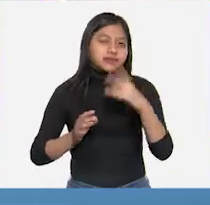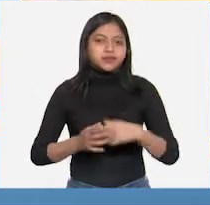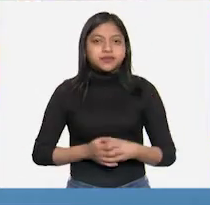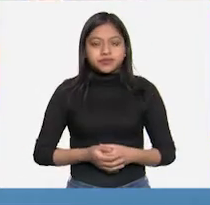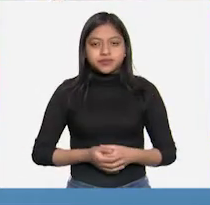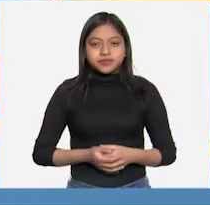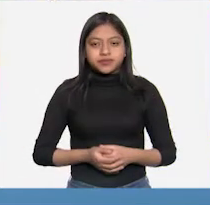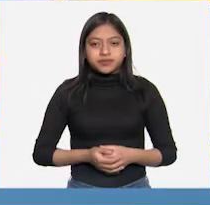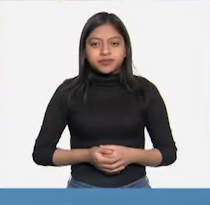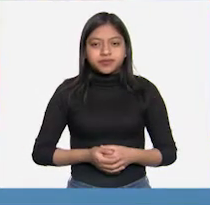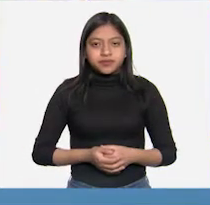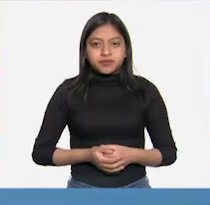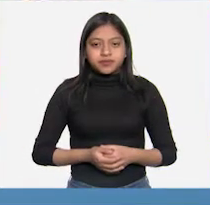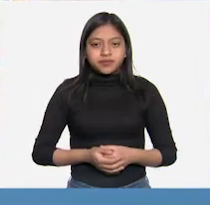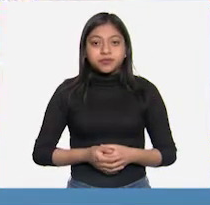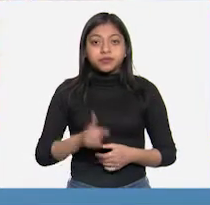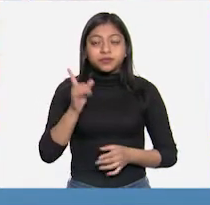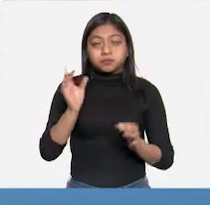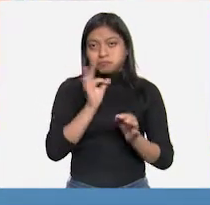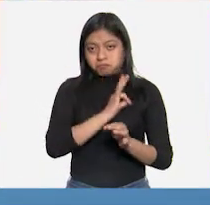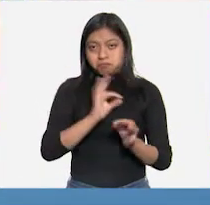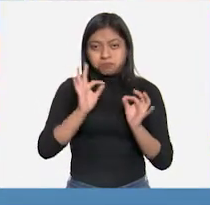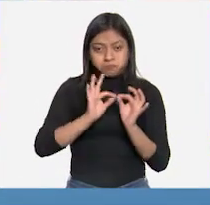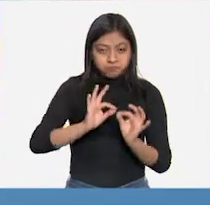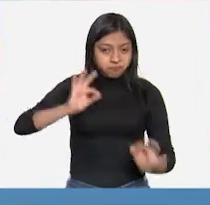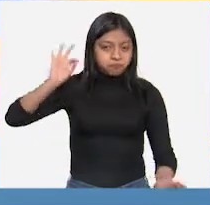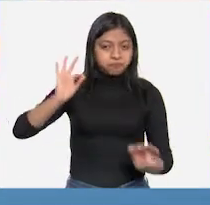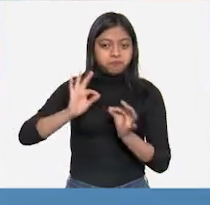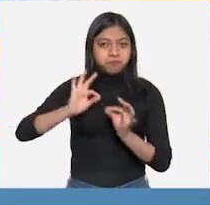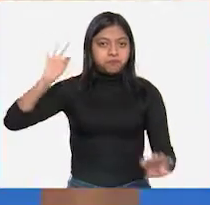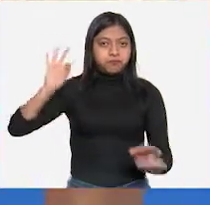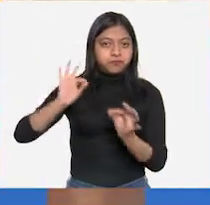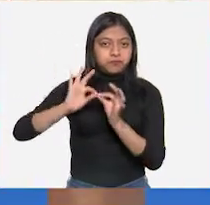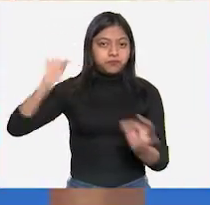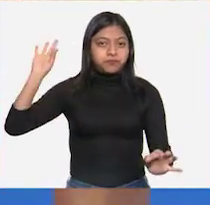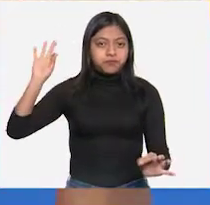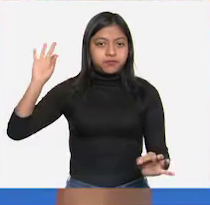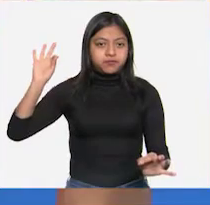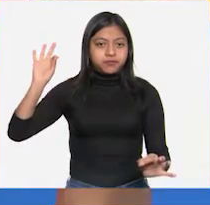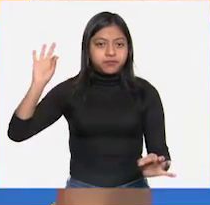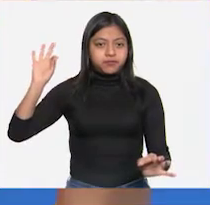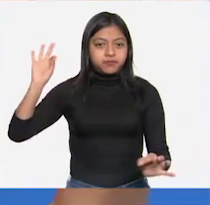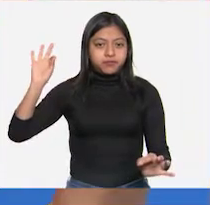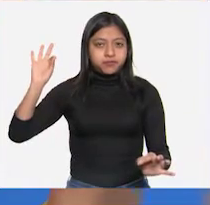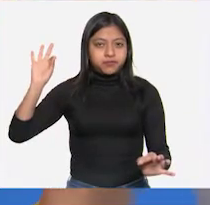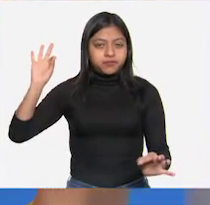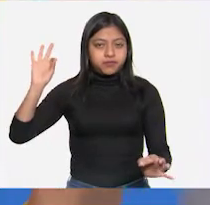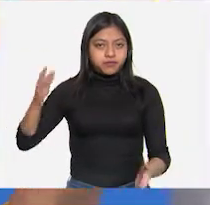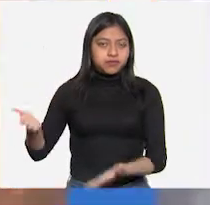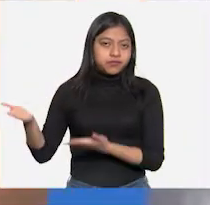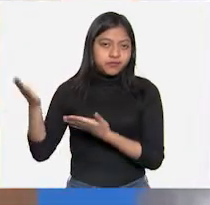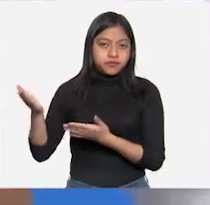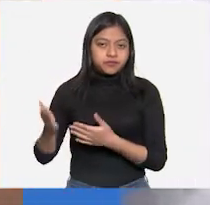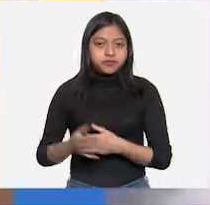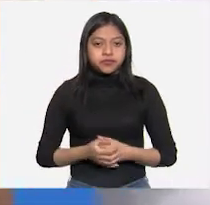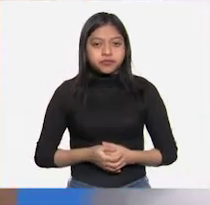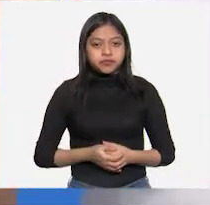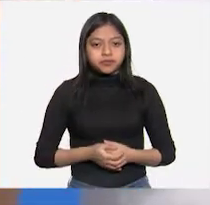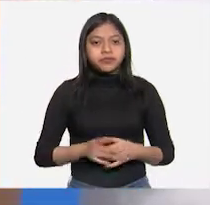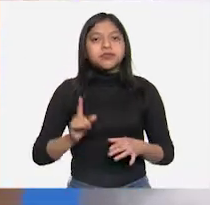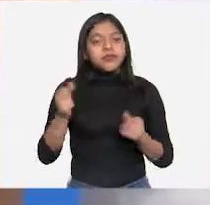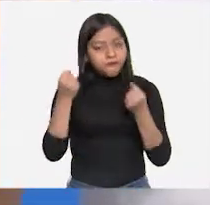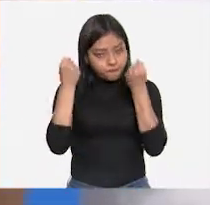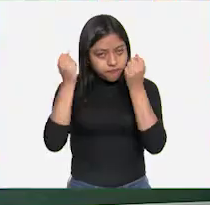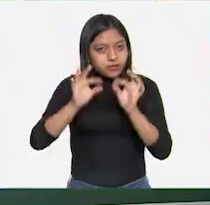Así es. Las estiro también con